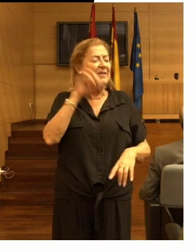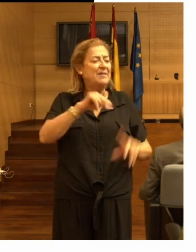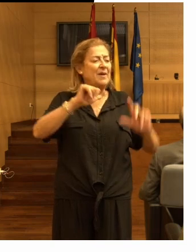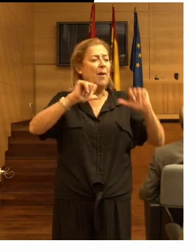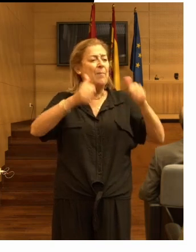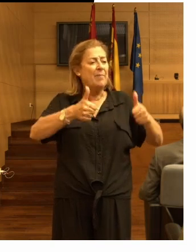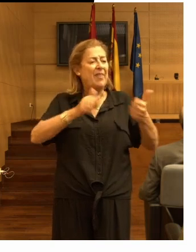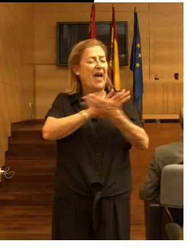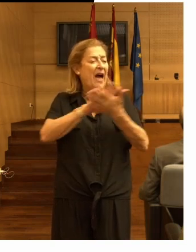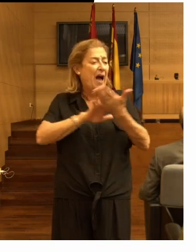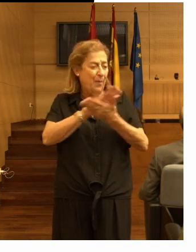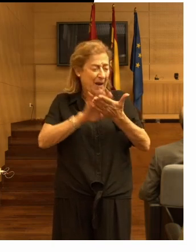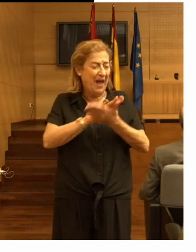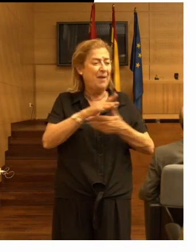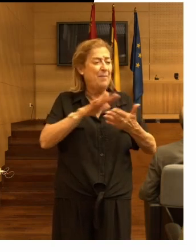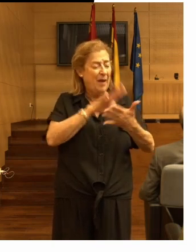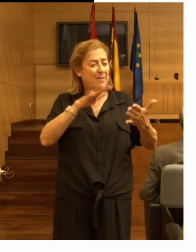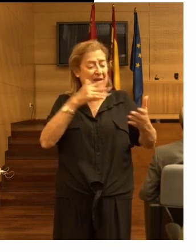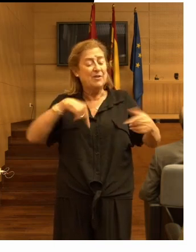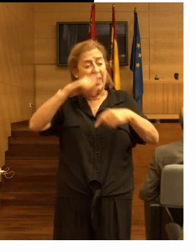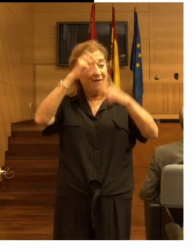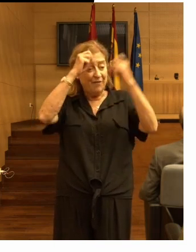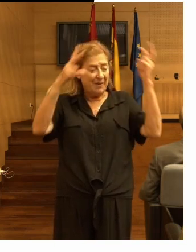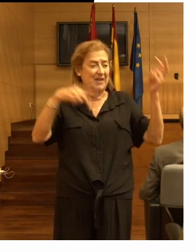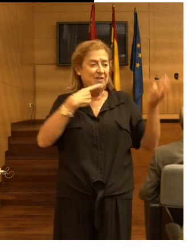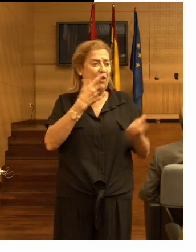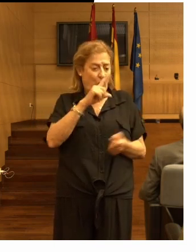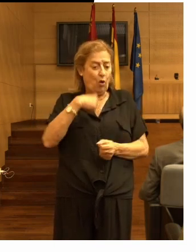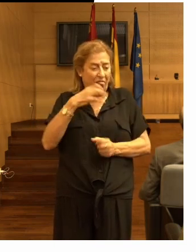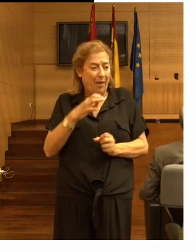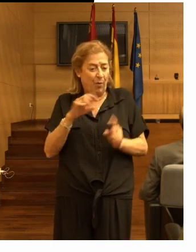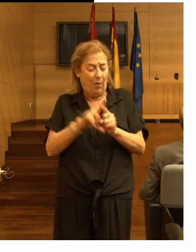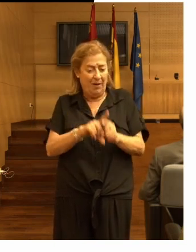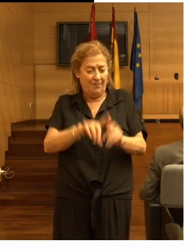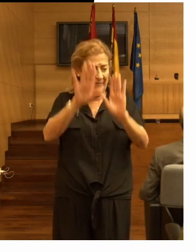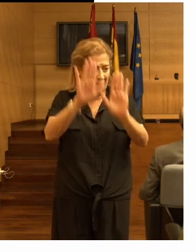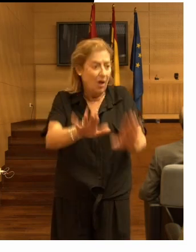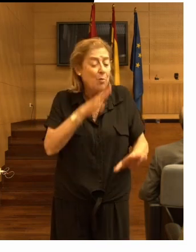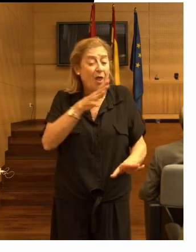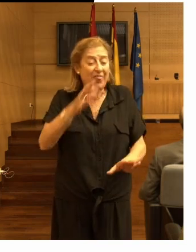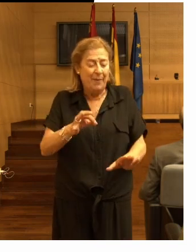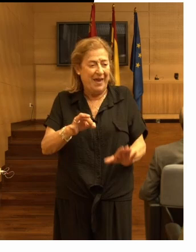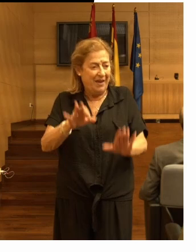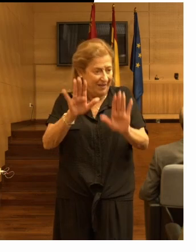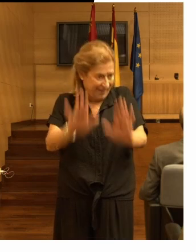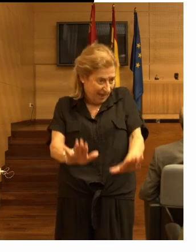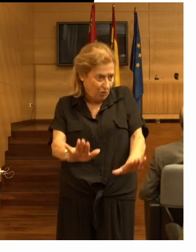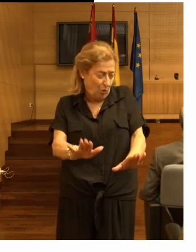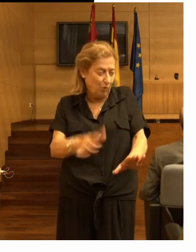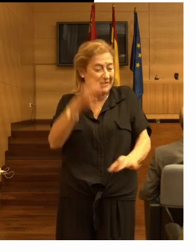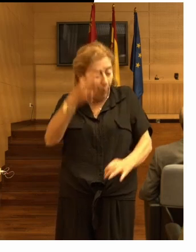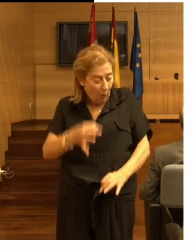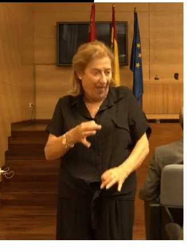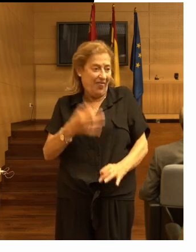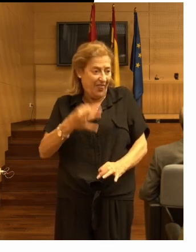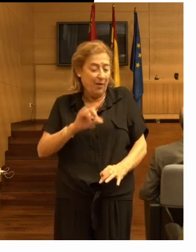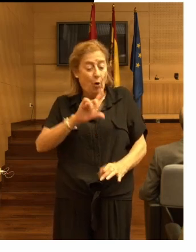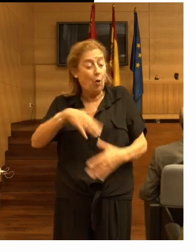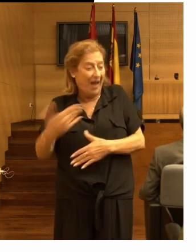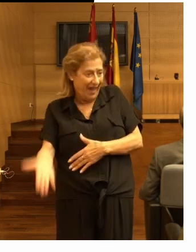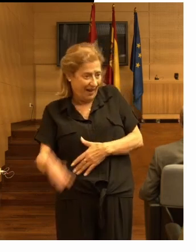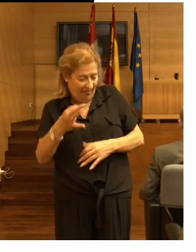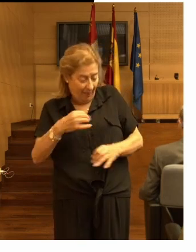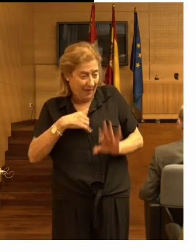vez más aunque las enfermeras decían tengo que contener a la persona porque el paciente tiene que estar seguro y no caerse